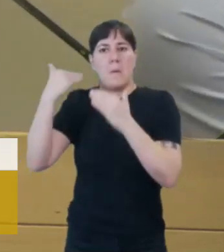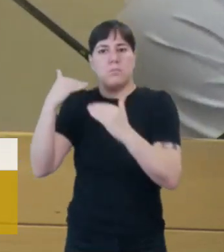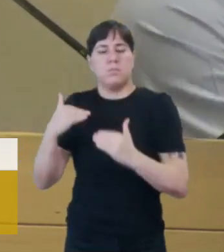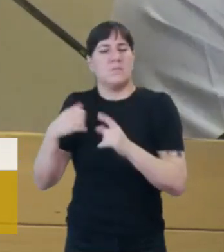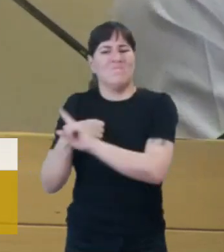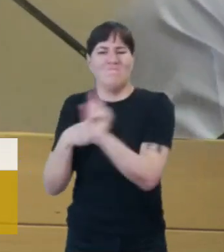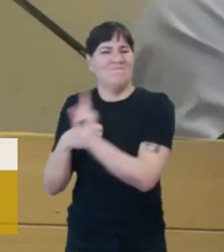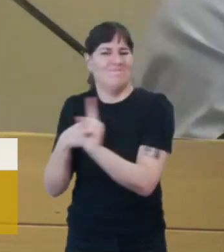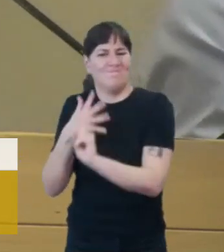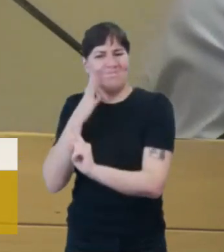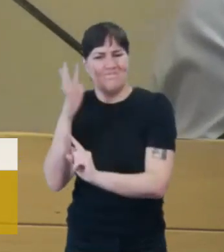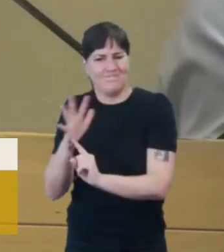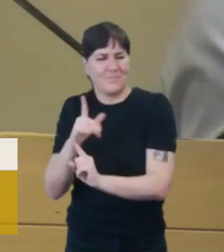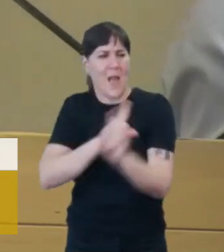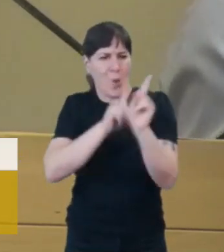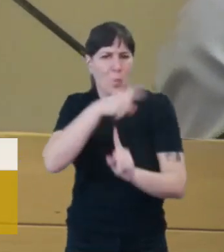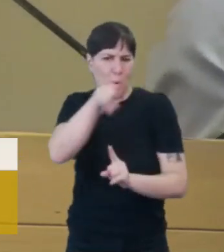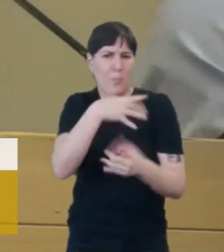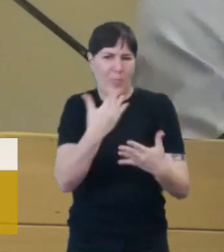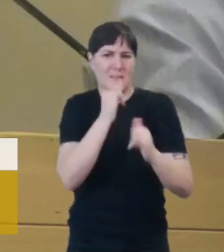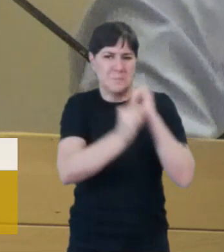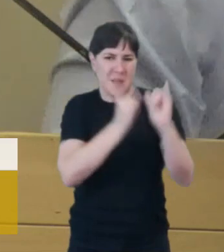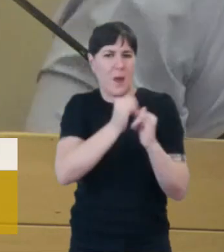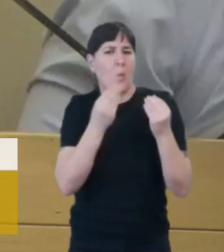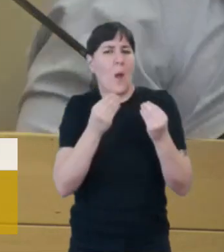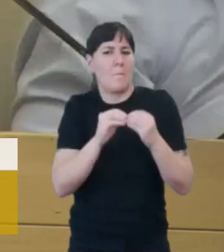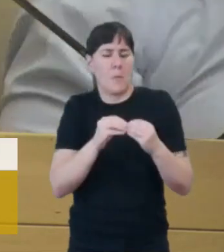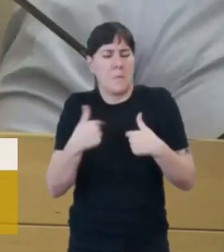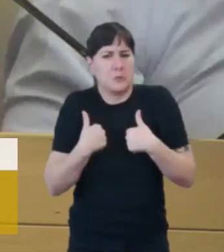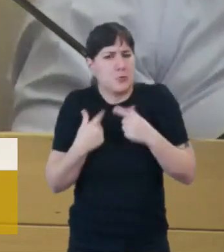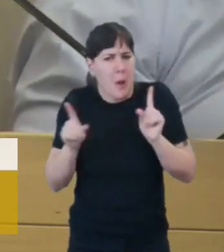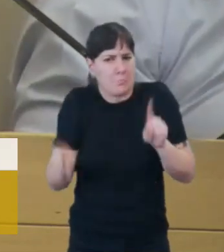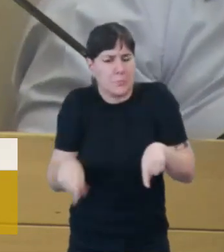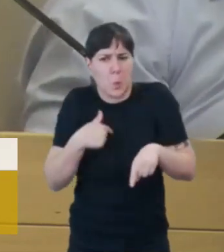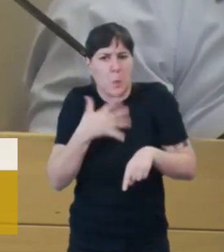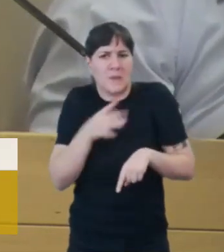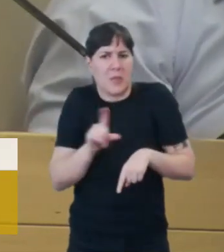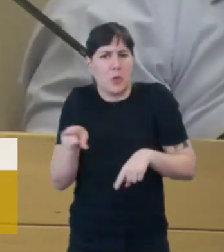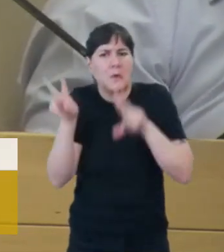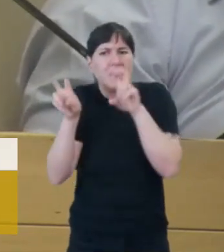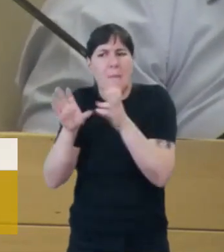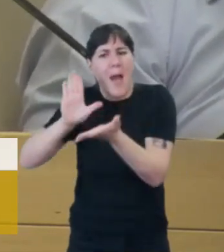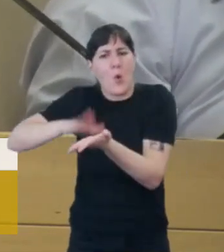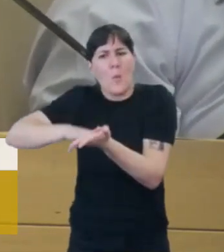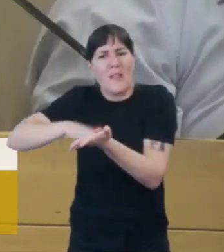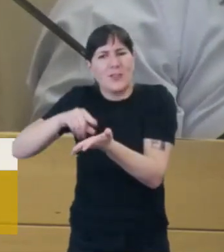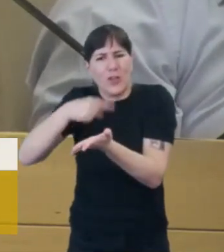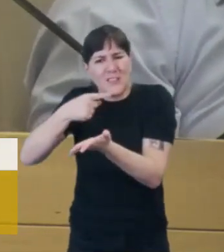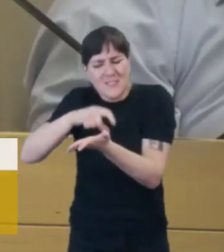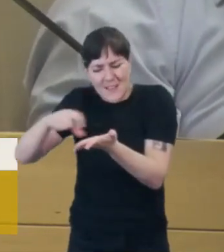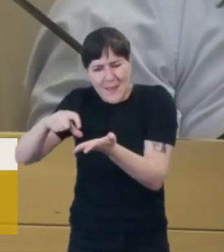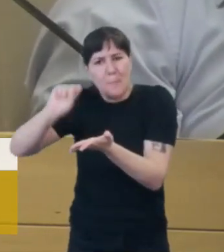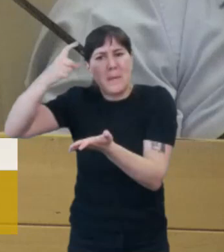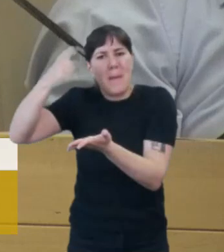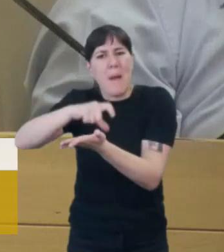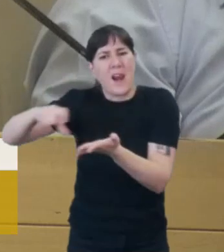esta sala y en esta casa, alguien podrá explicar. Nosotros no le encontramos el sentido. Si en el segundo párrafo o en el